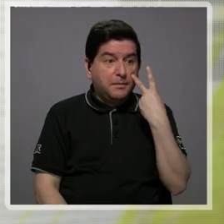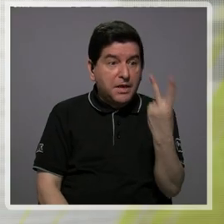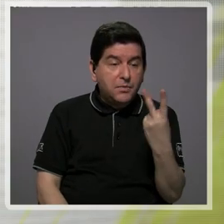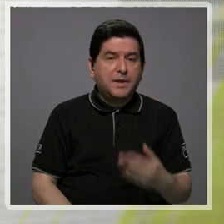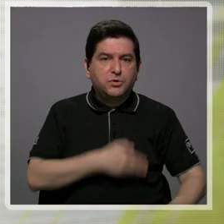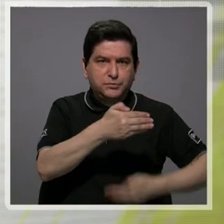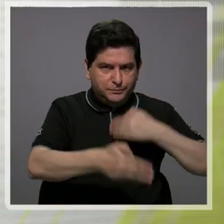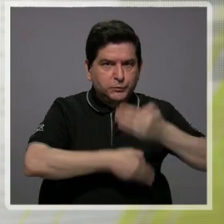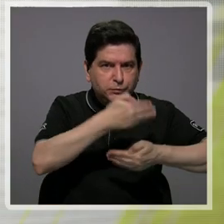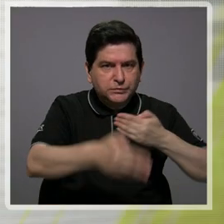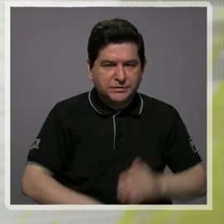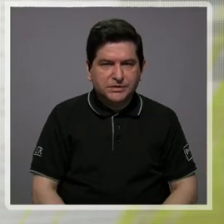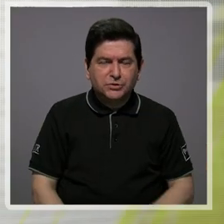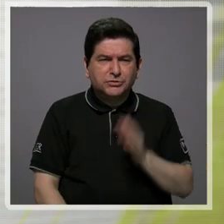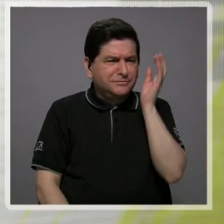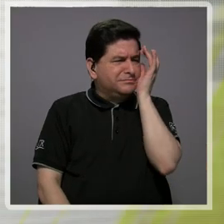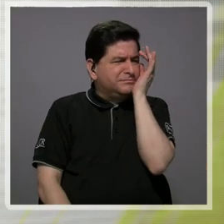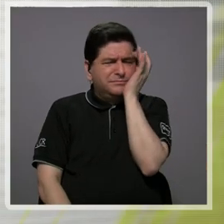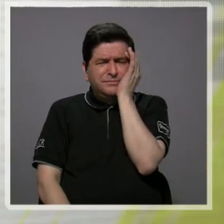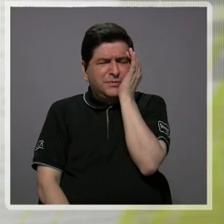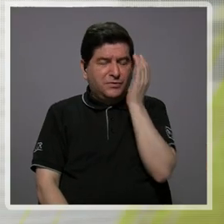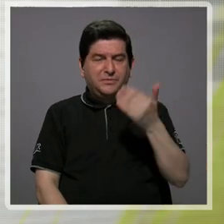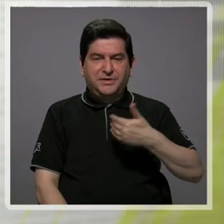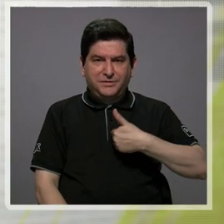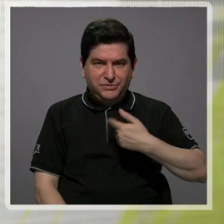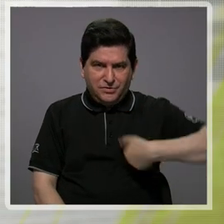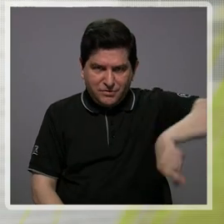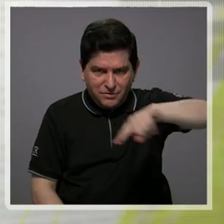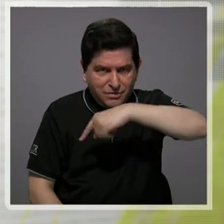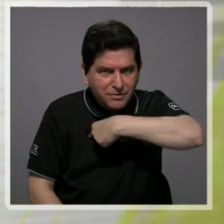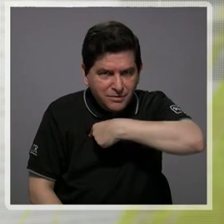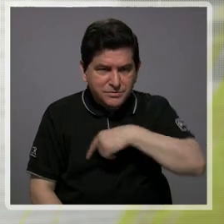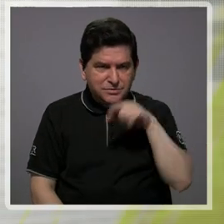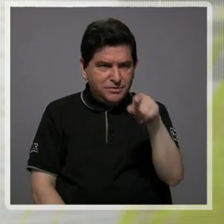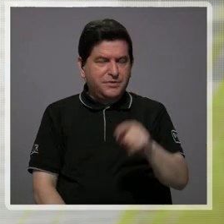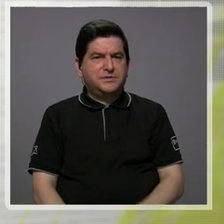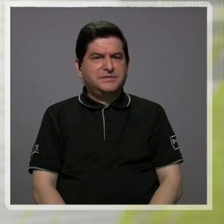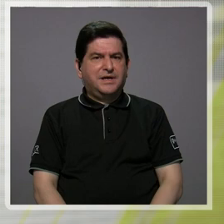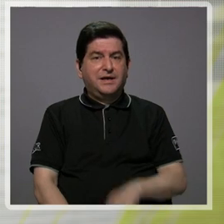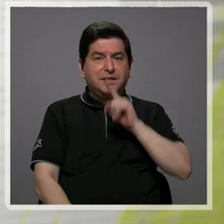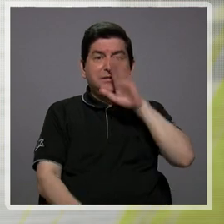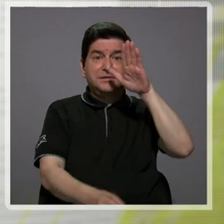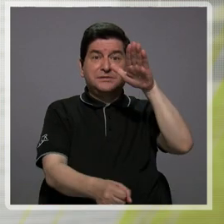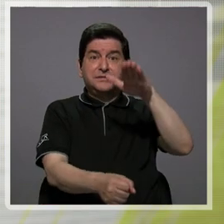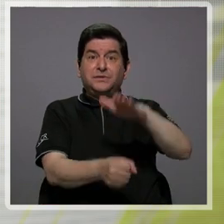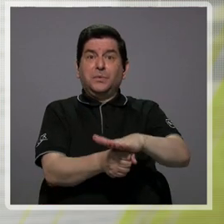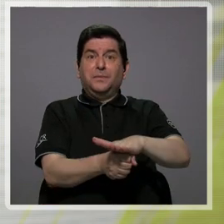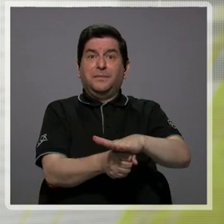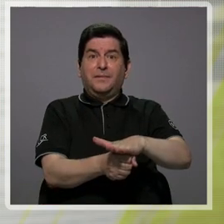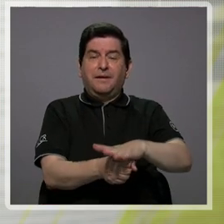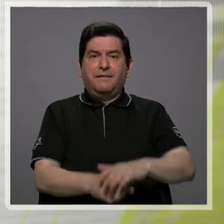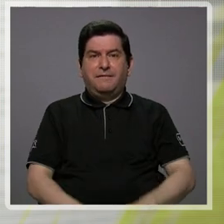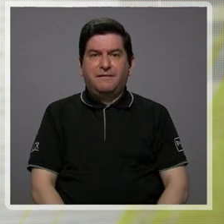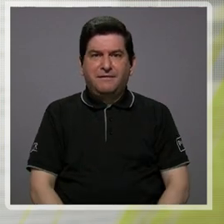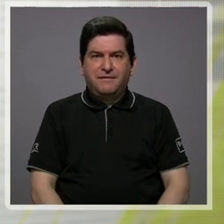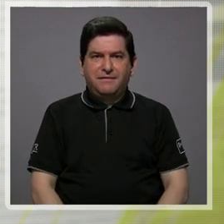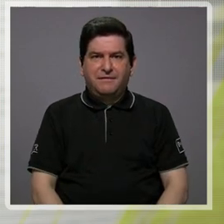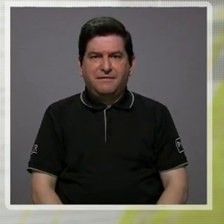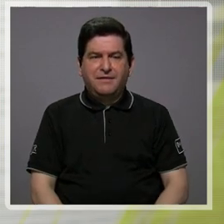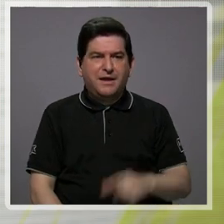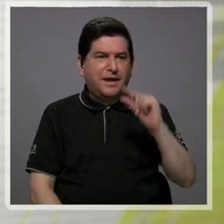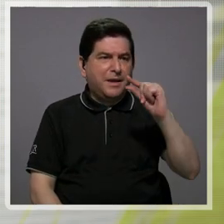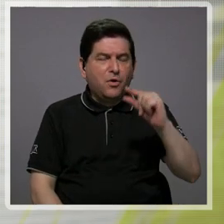tendencias. Y la preocupación que nosotros tenemos que eso se nos materialice, ¿verdad? O que se vaya